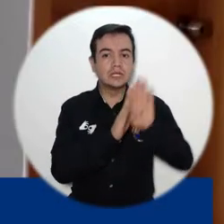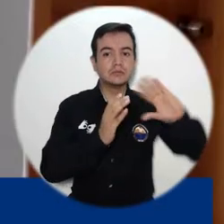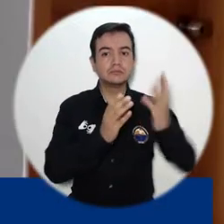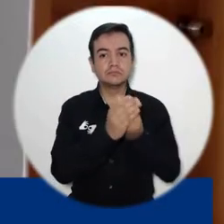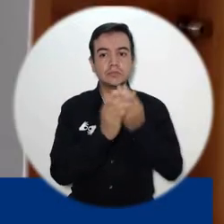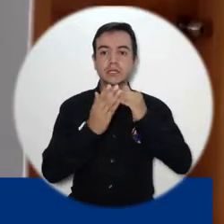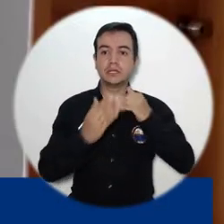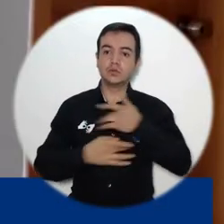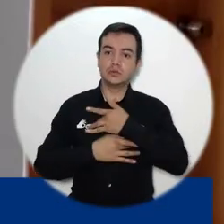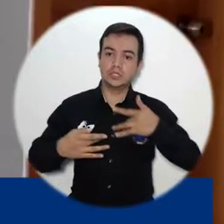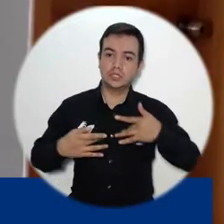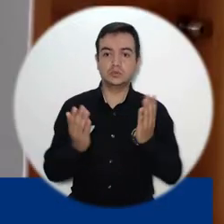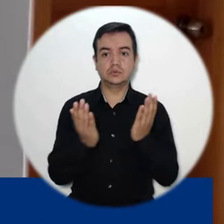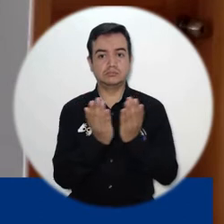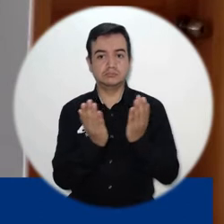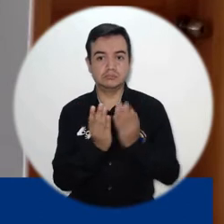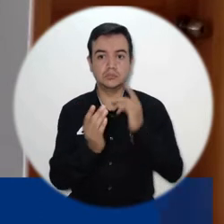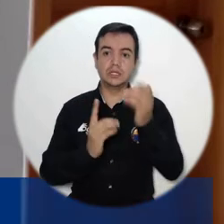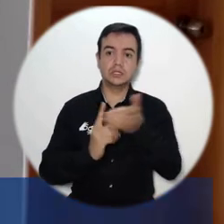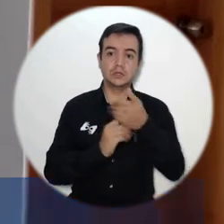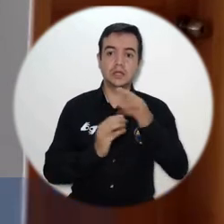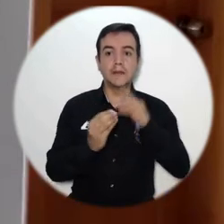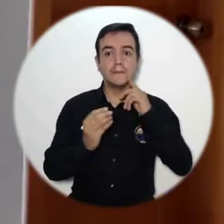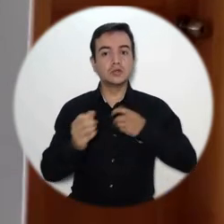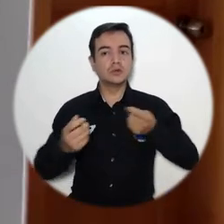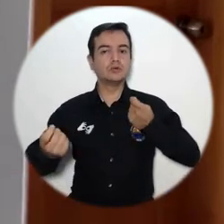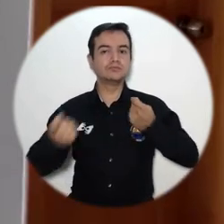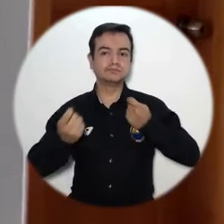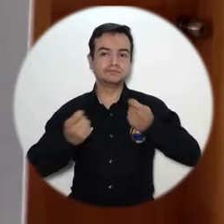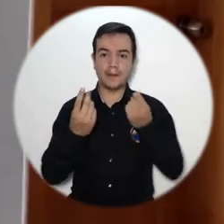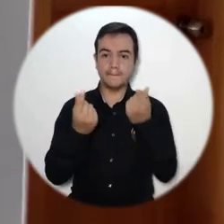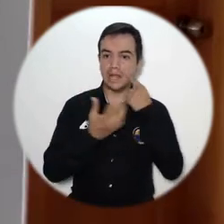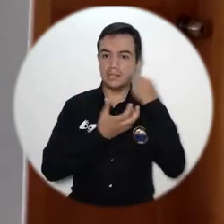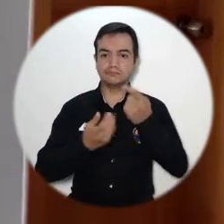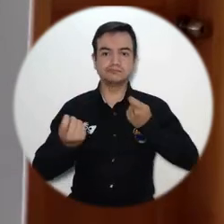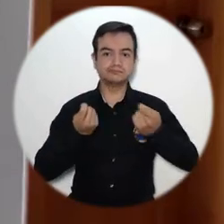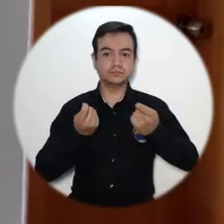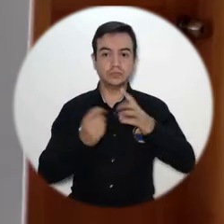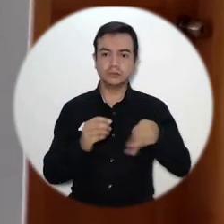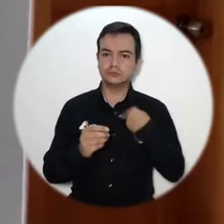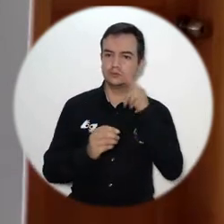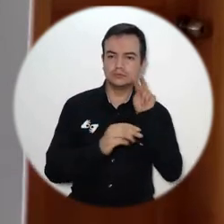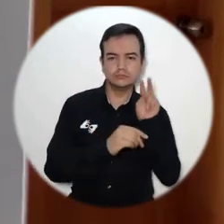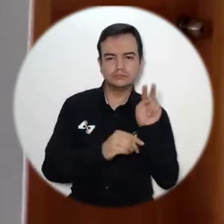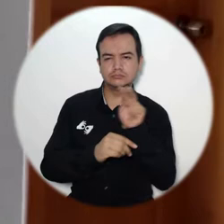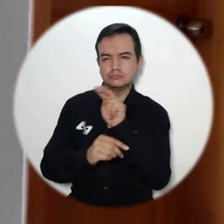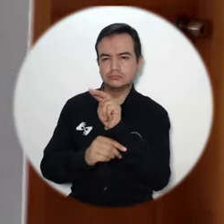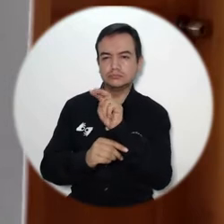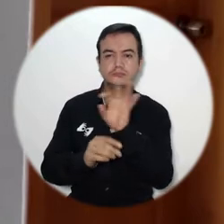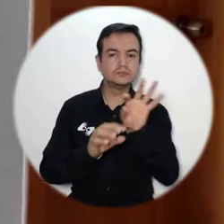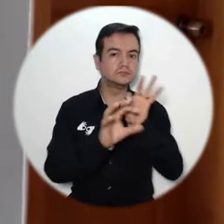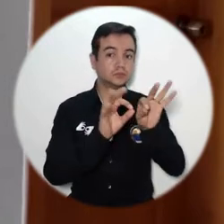educación, la salud, la seguridad y la calidad de la gestión pública local. Y los resultados que encontramos es que los municipios